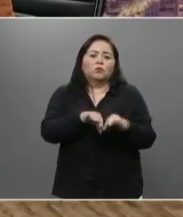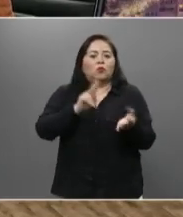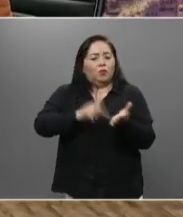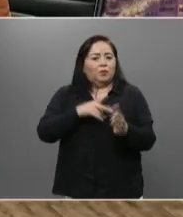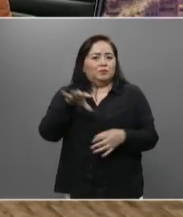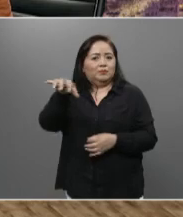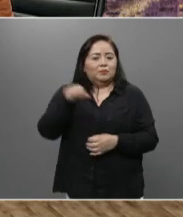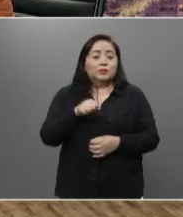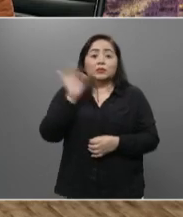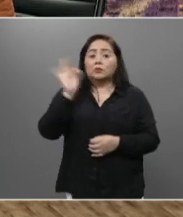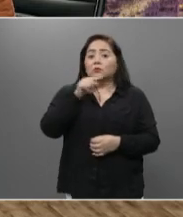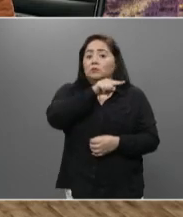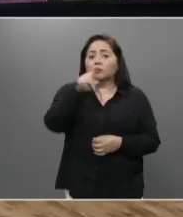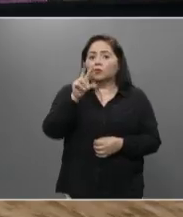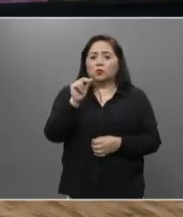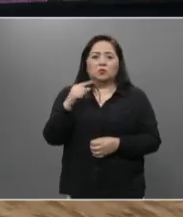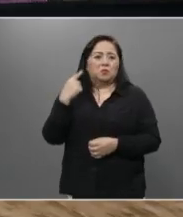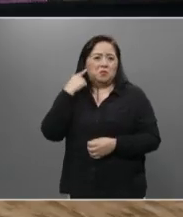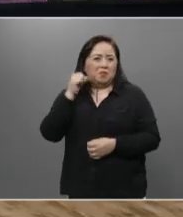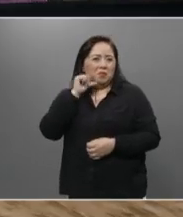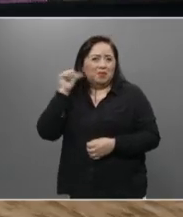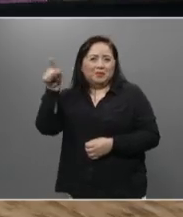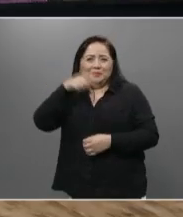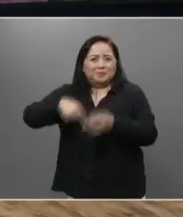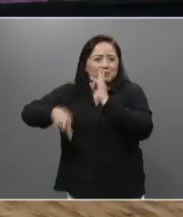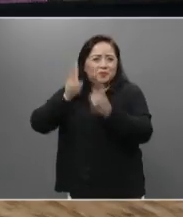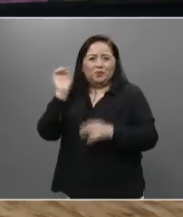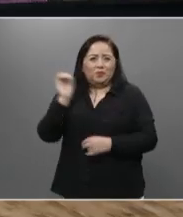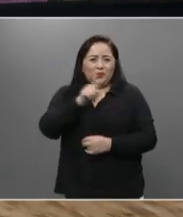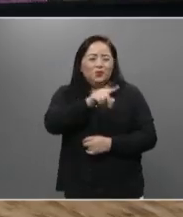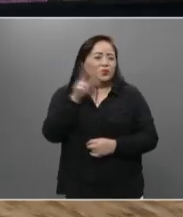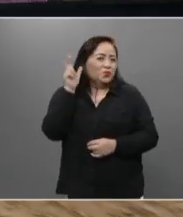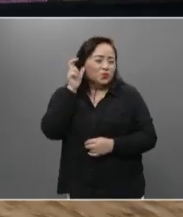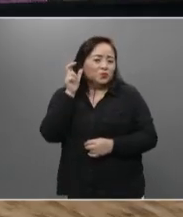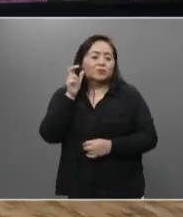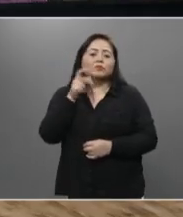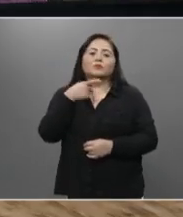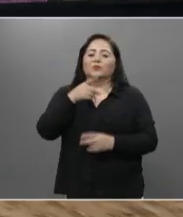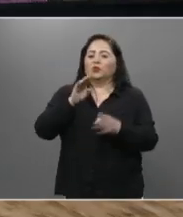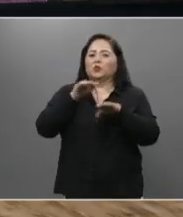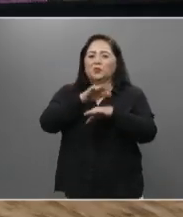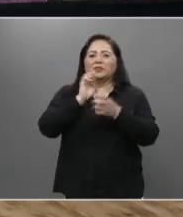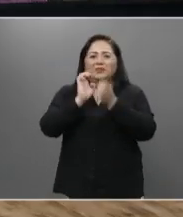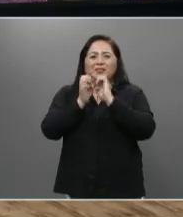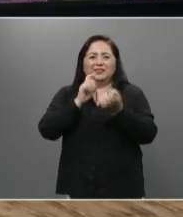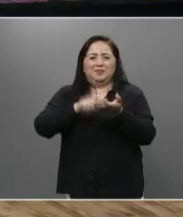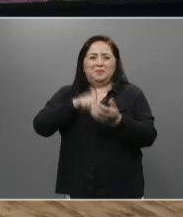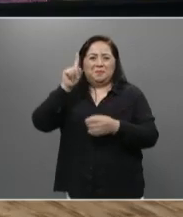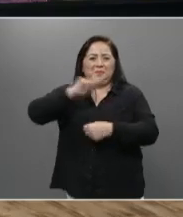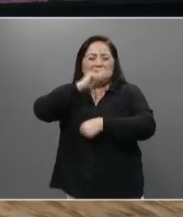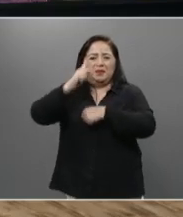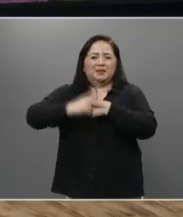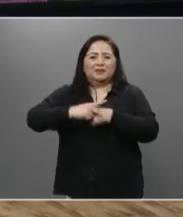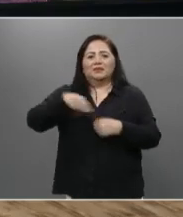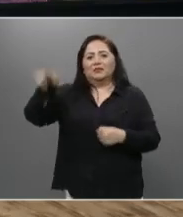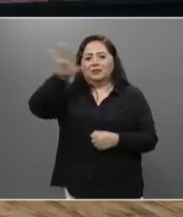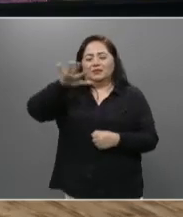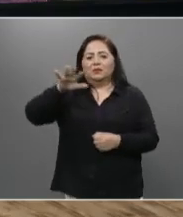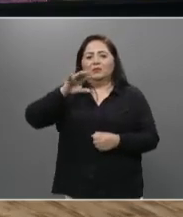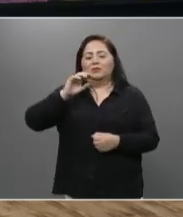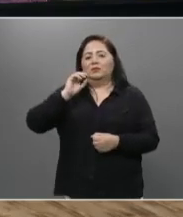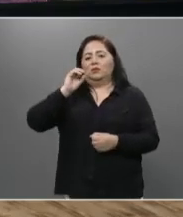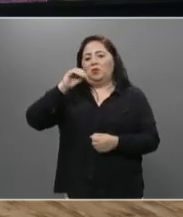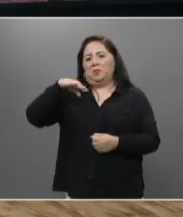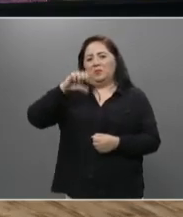retomando, si usted no nos escuchó ayer que conversamos sobre la entrevista que le hacía el país a la gente de la